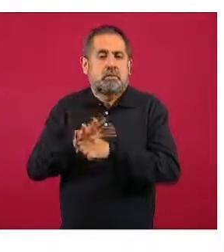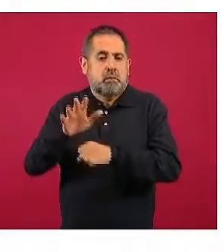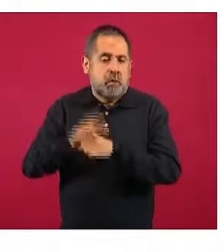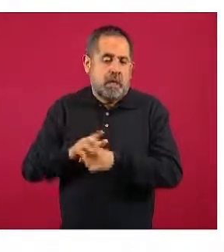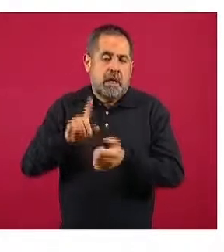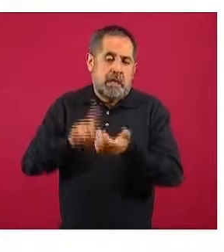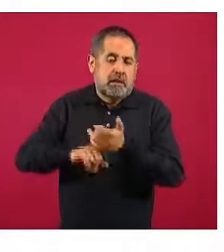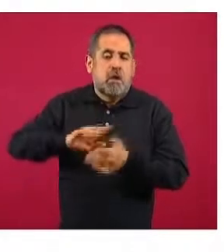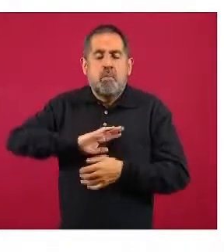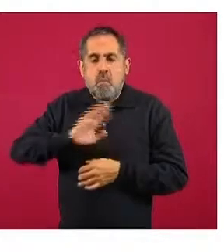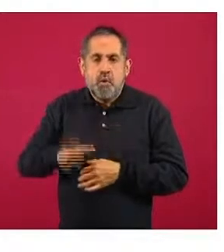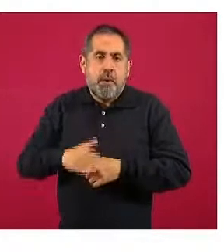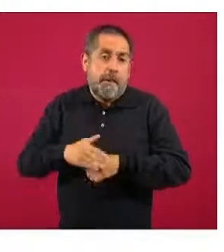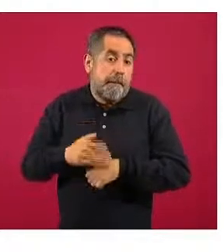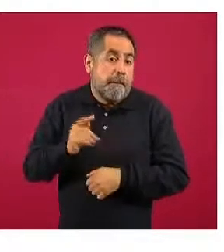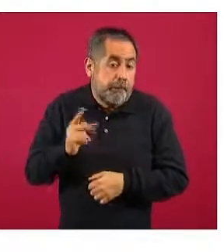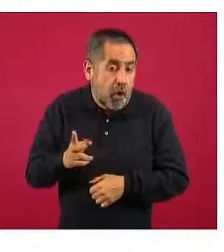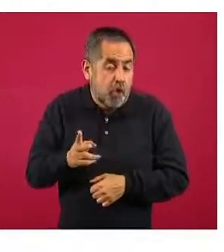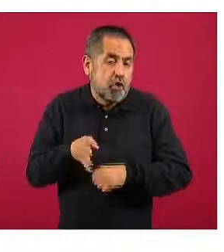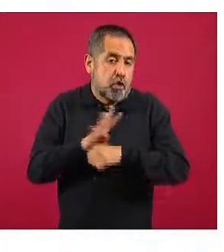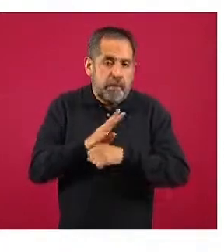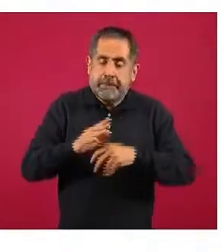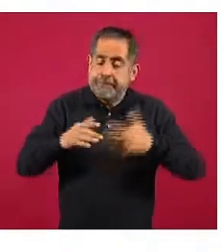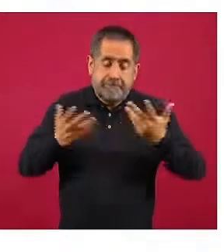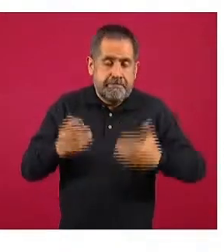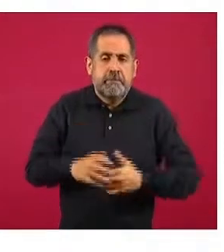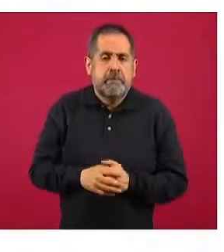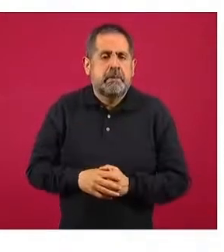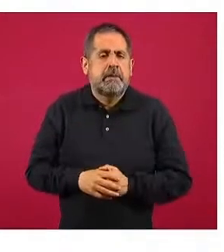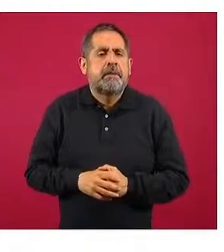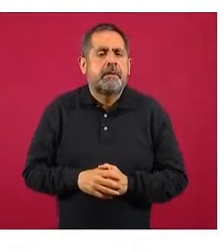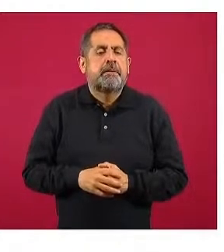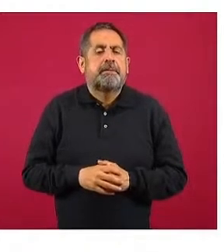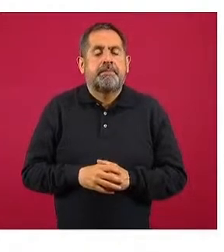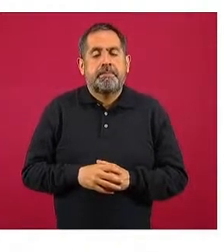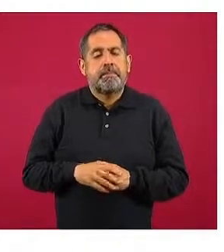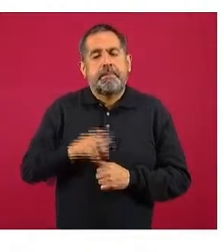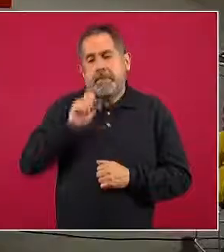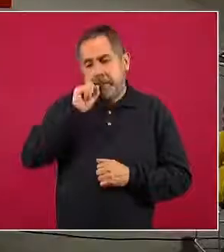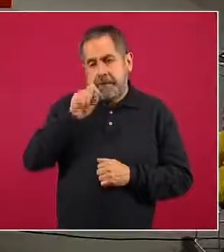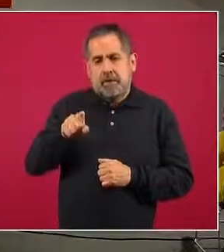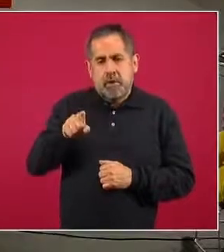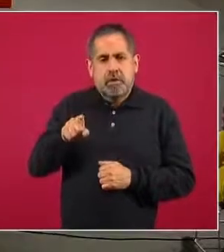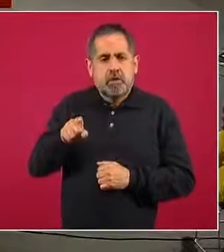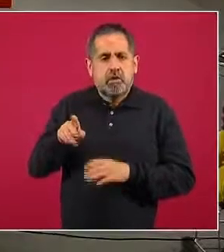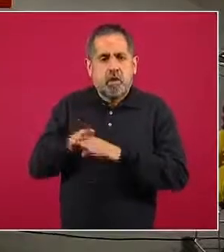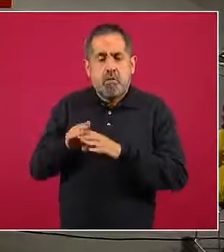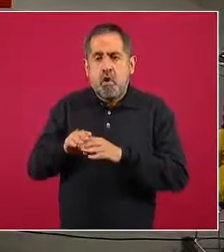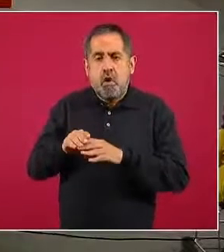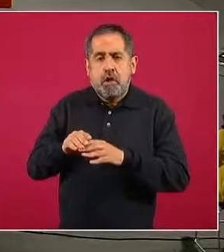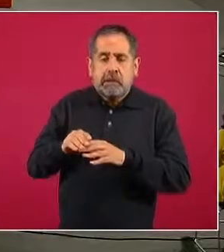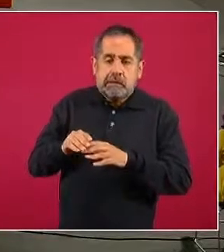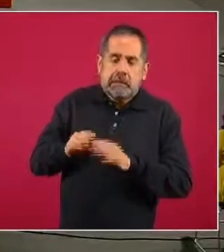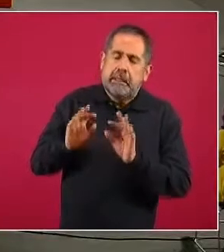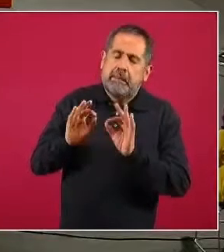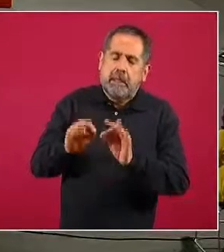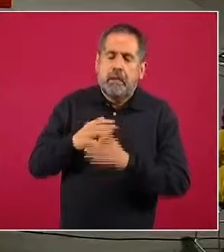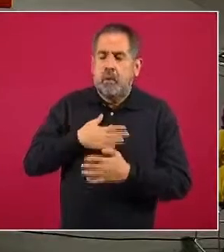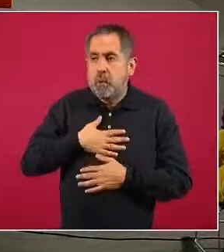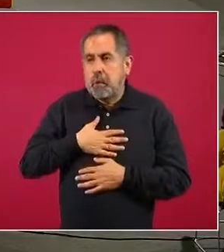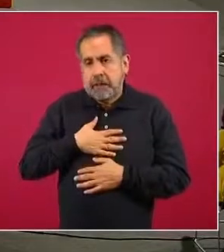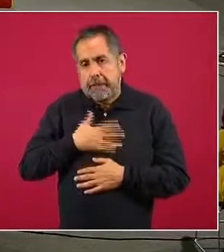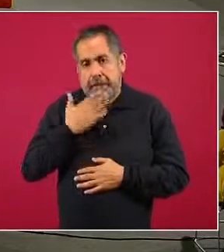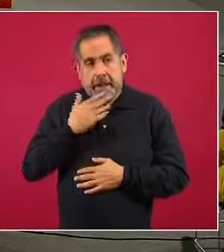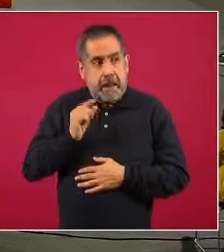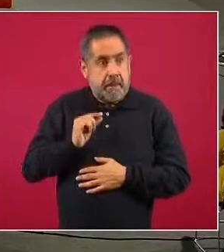la enfermedad de COVID-19. Vamos viendo también un ligero incremento, felizmente no es un incremento